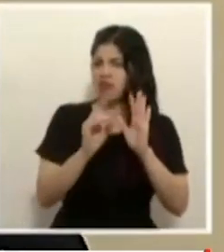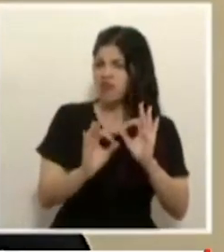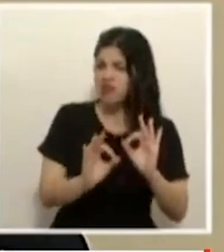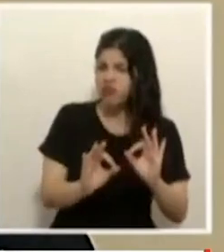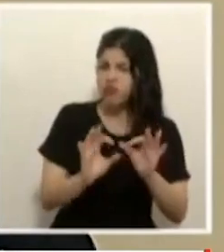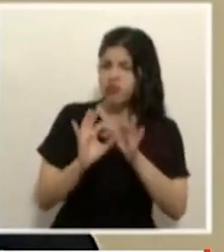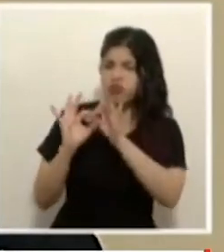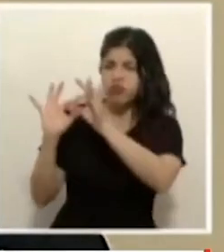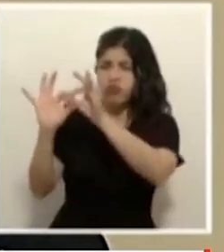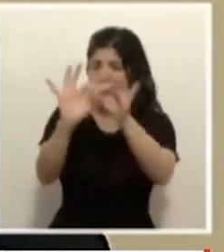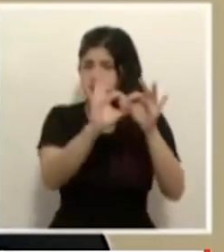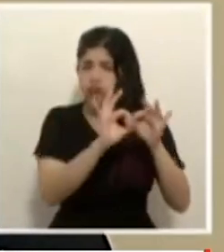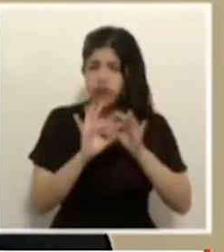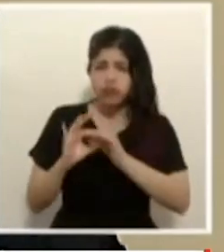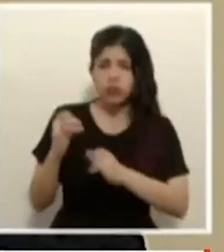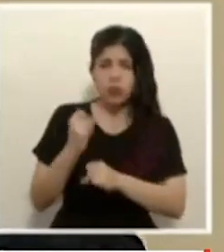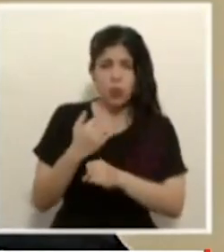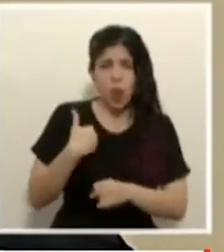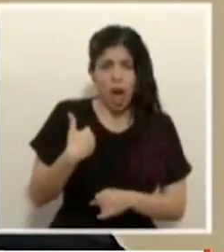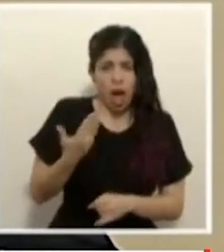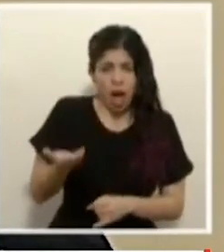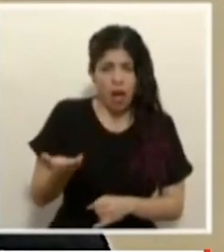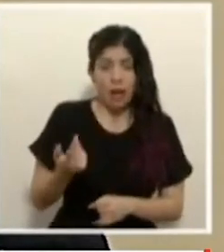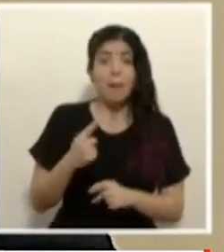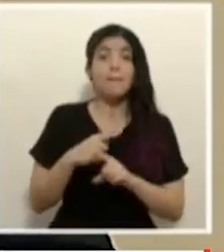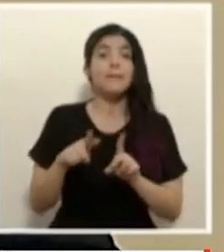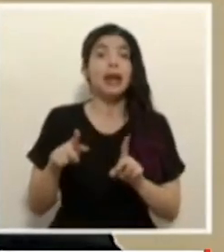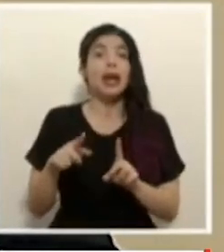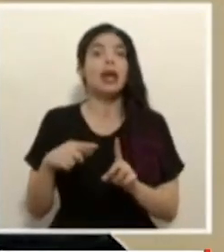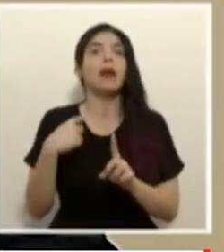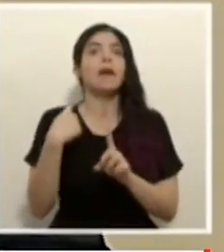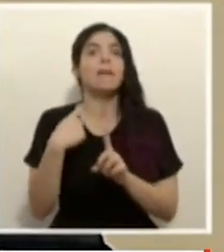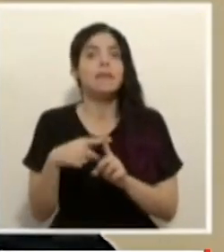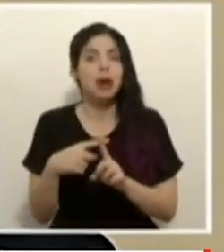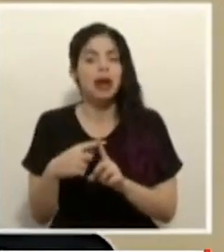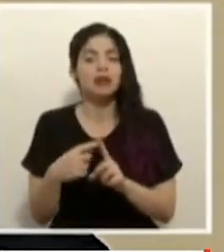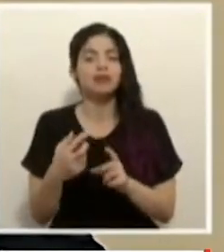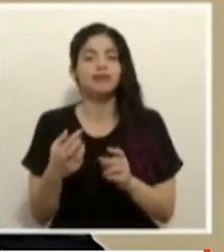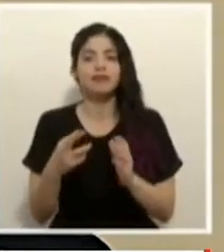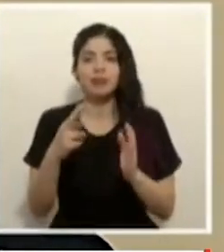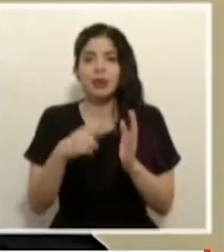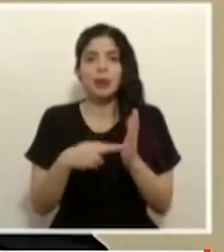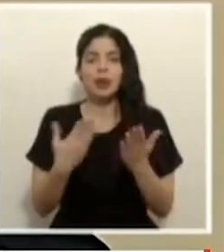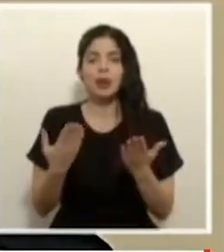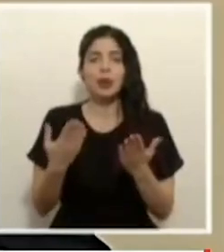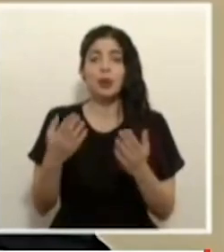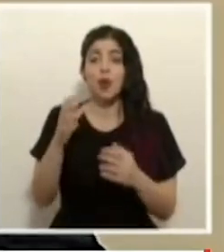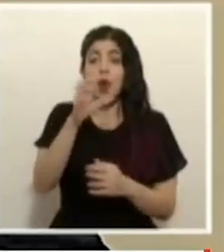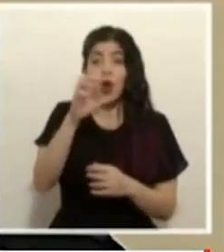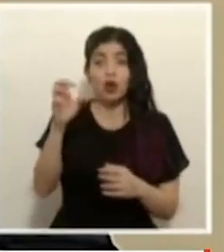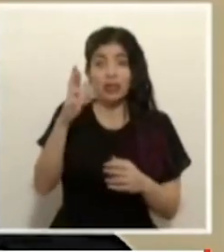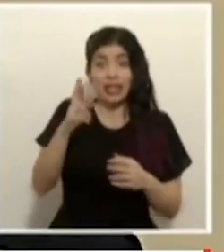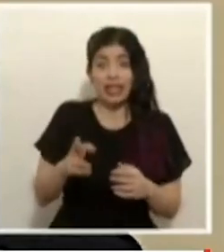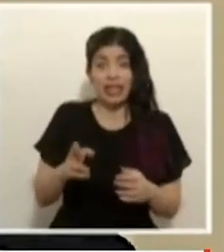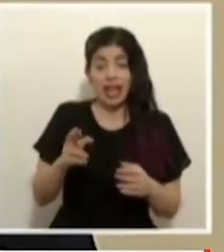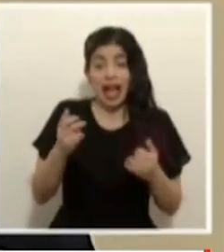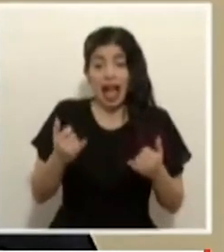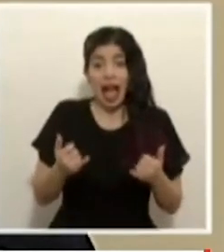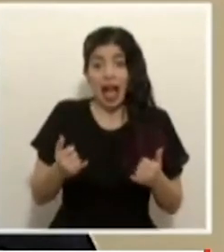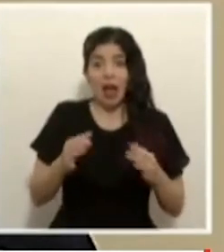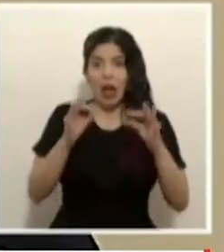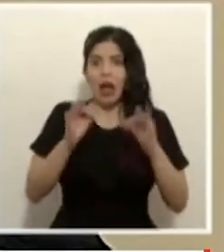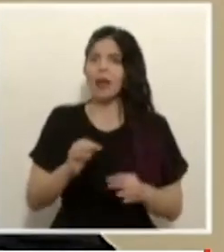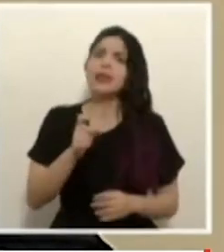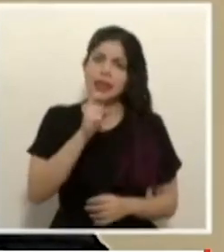coordinados con varias instituciones pero además de eso reitero que Costa Rica está tomando la decisión difícil